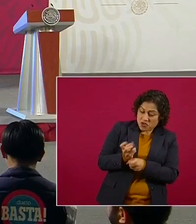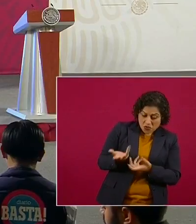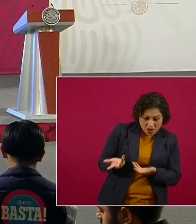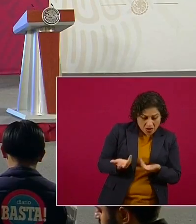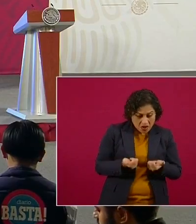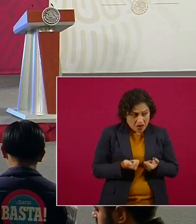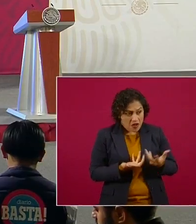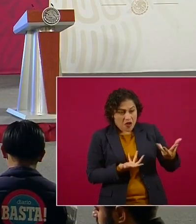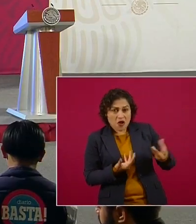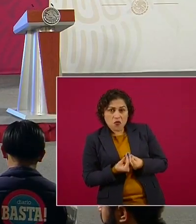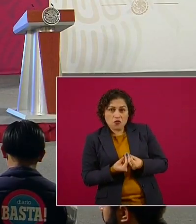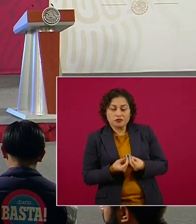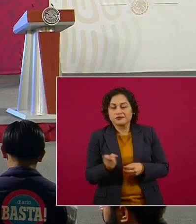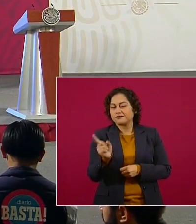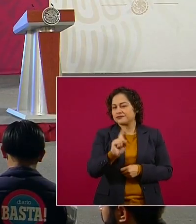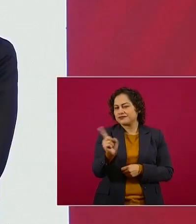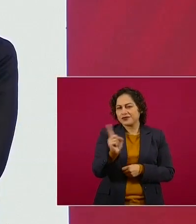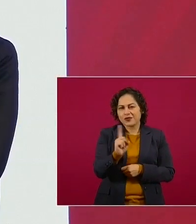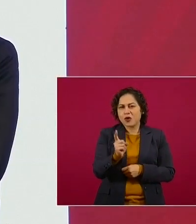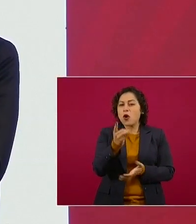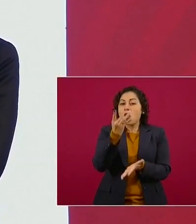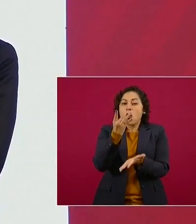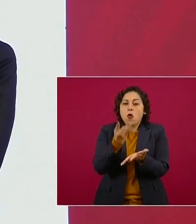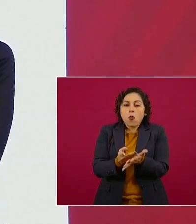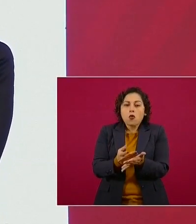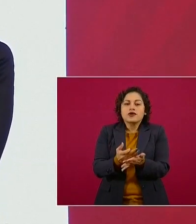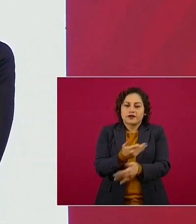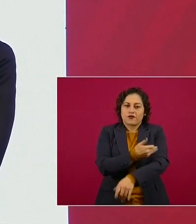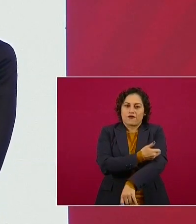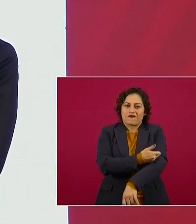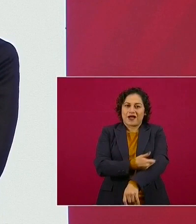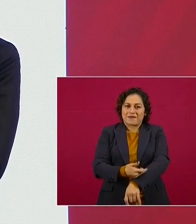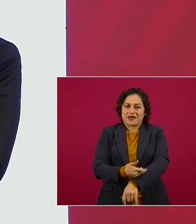familias son muy amplias, muy extensas.